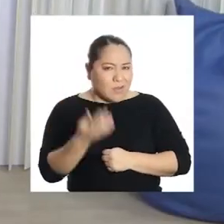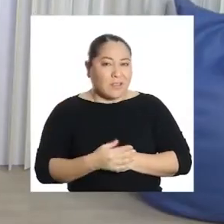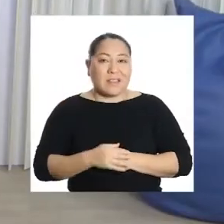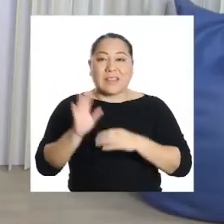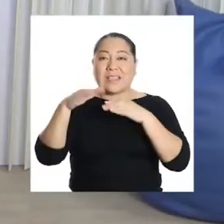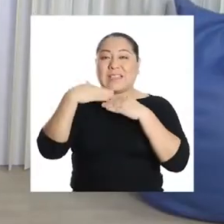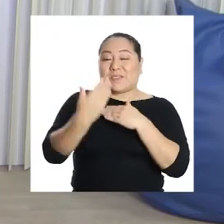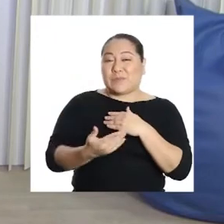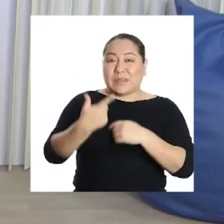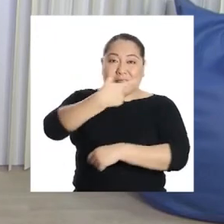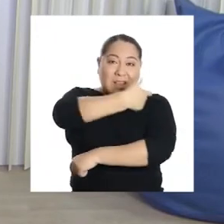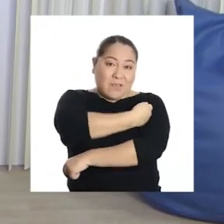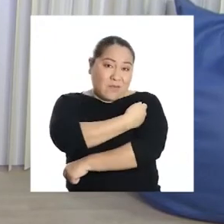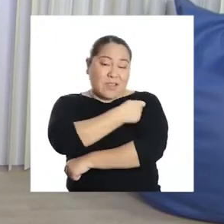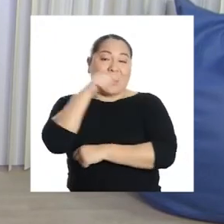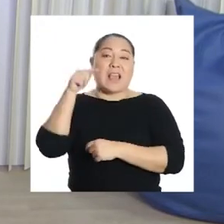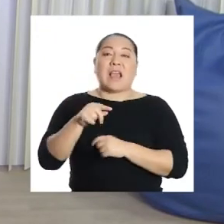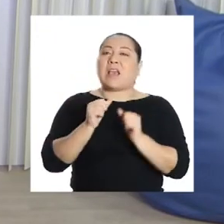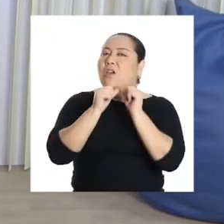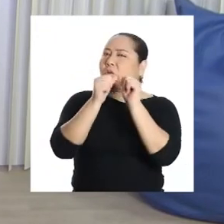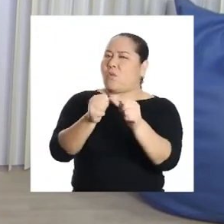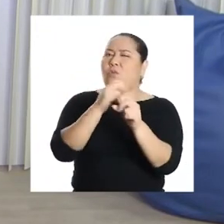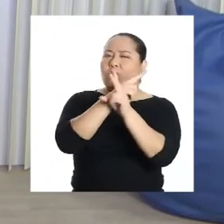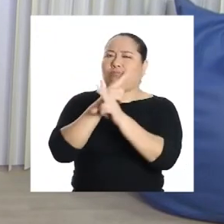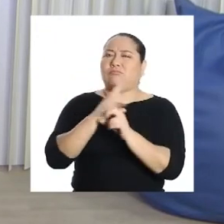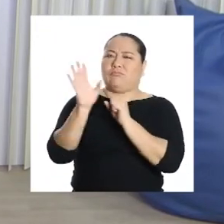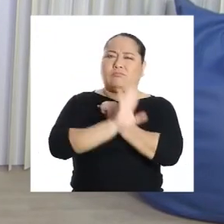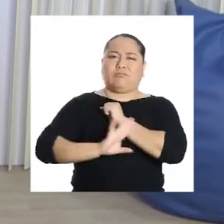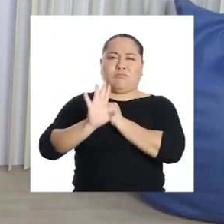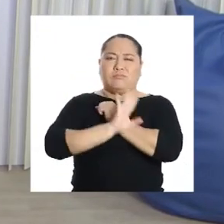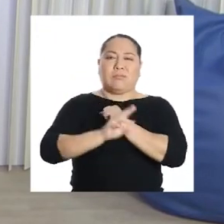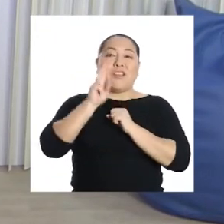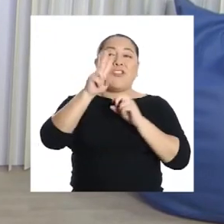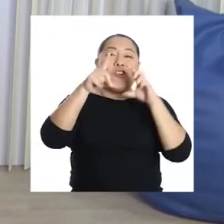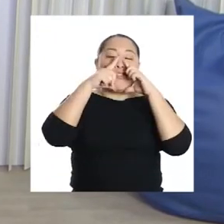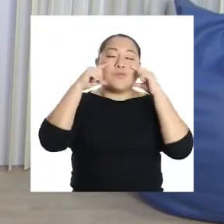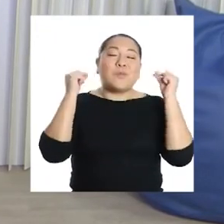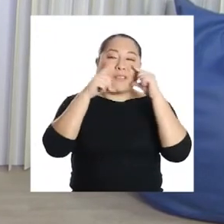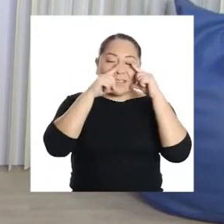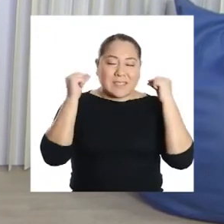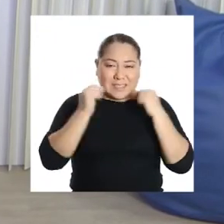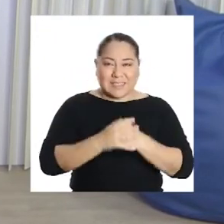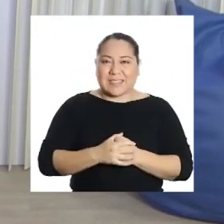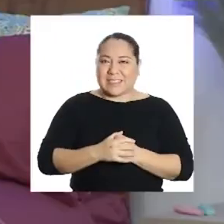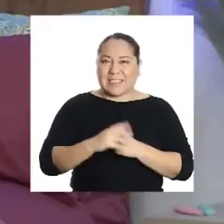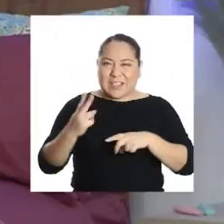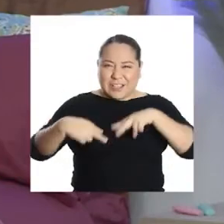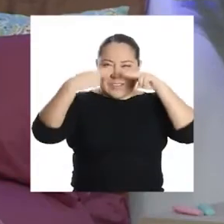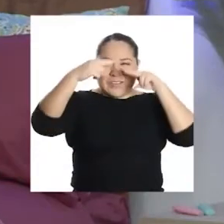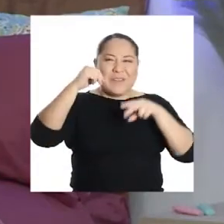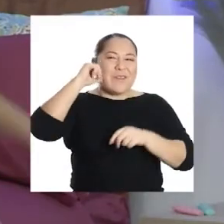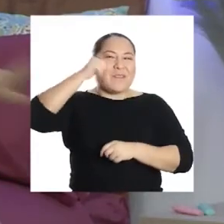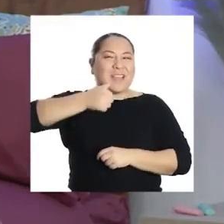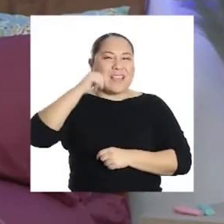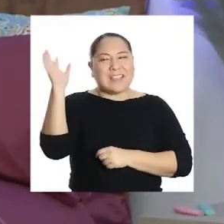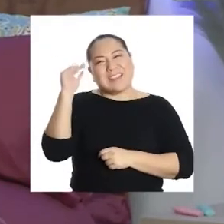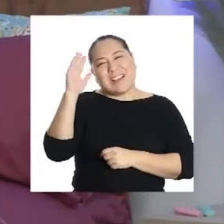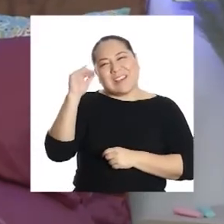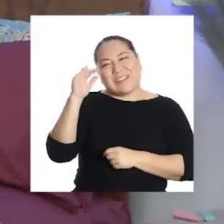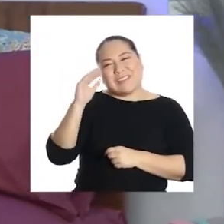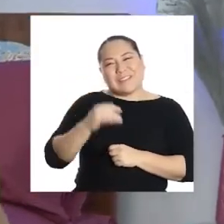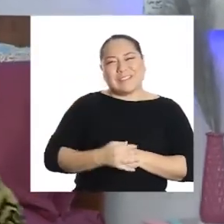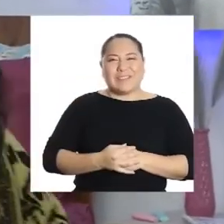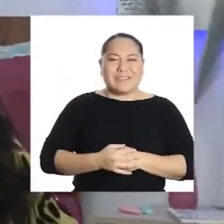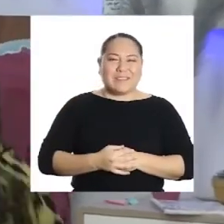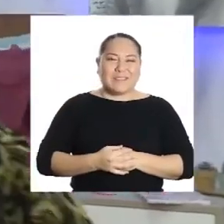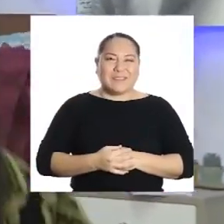recuerden que después de la vacuna hay que seguir cuidándose con la doble mascarilla. ¡Nos vemos mañana!